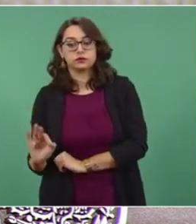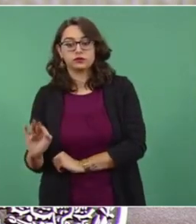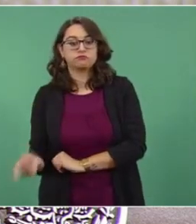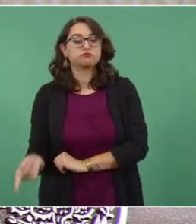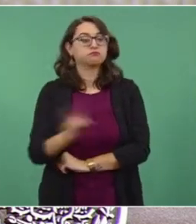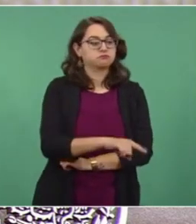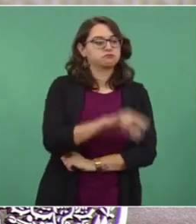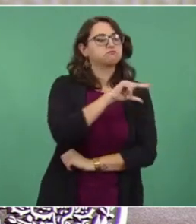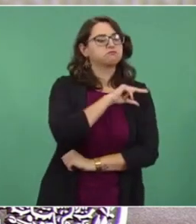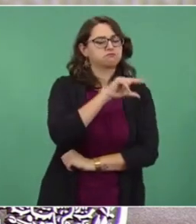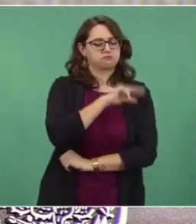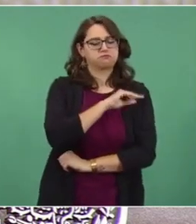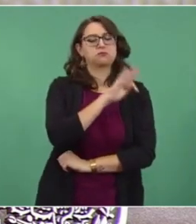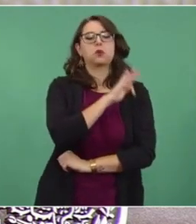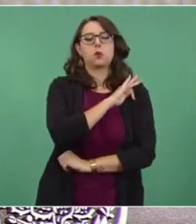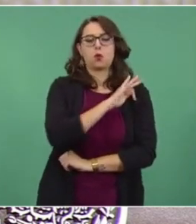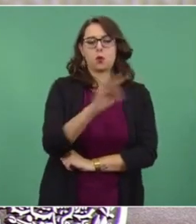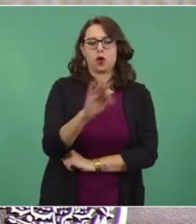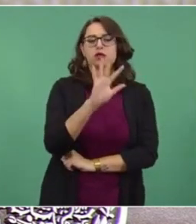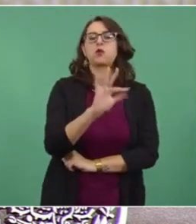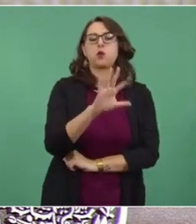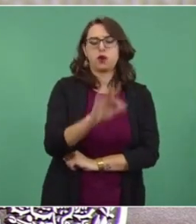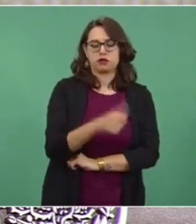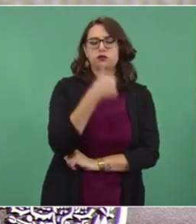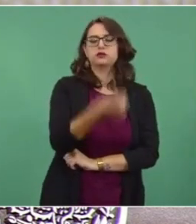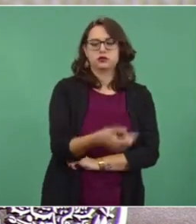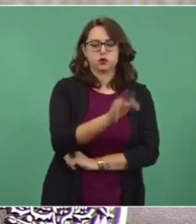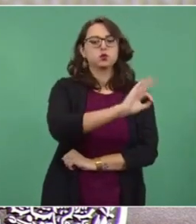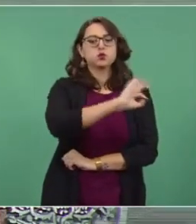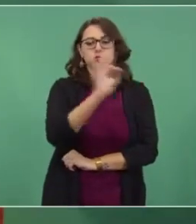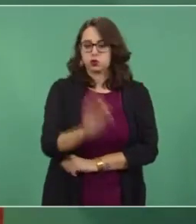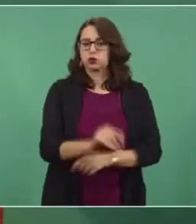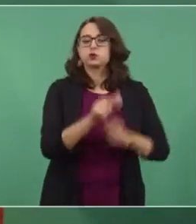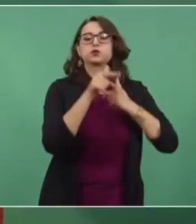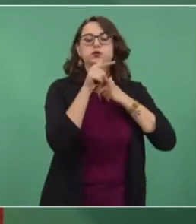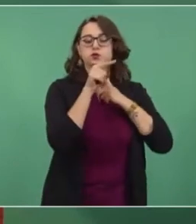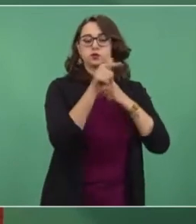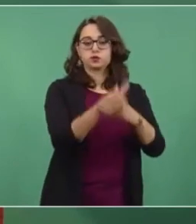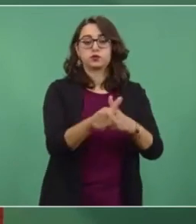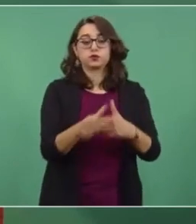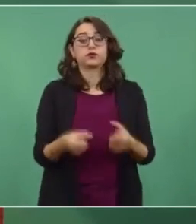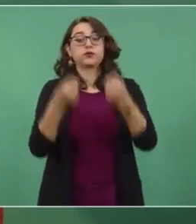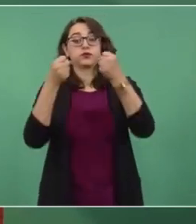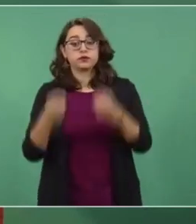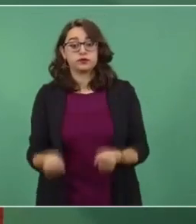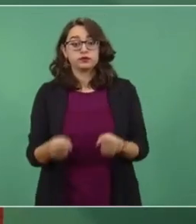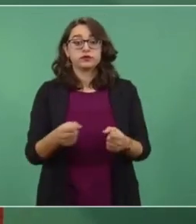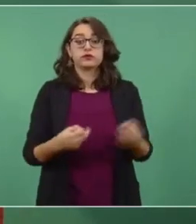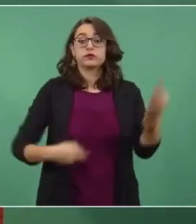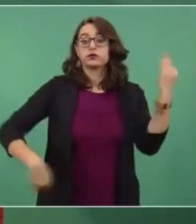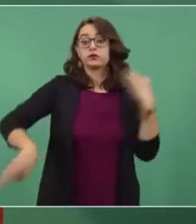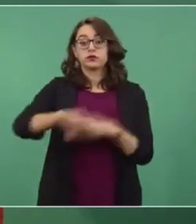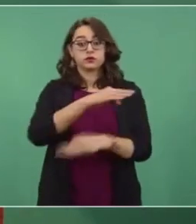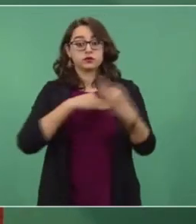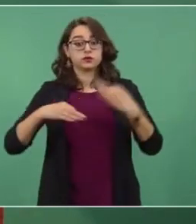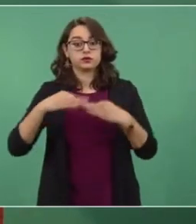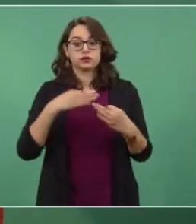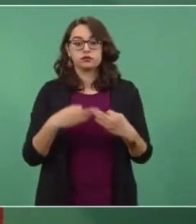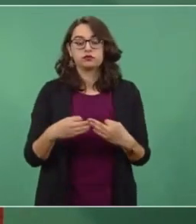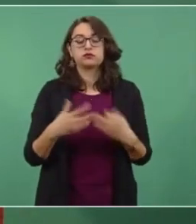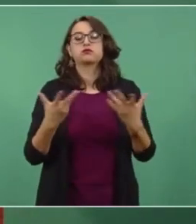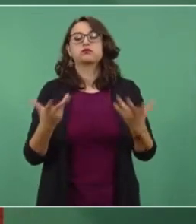privados el 46 por ciento de electricidad. Esto garantiza a todos los mexicanos